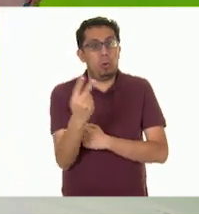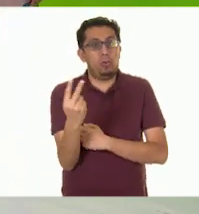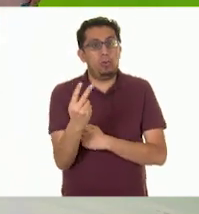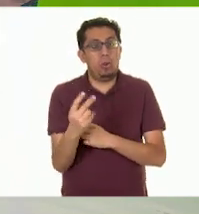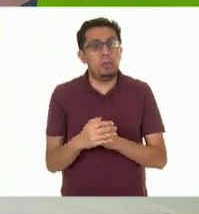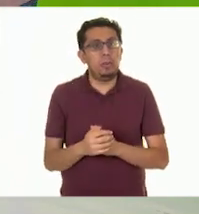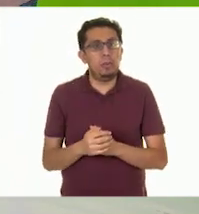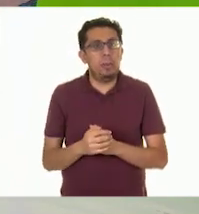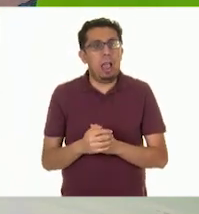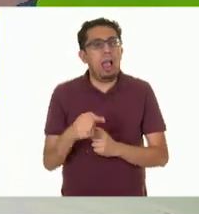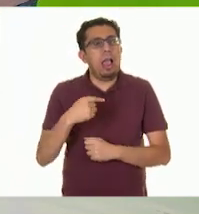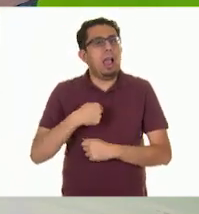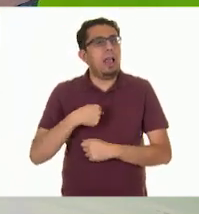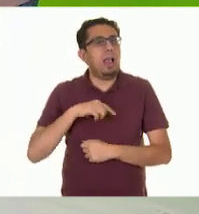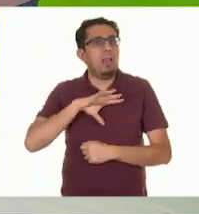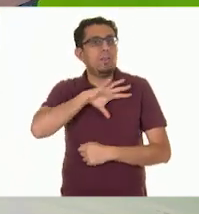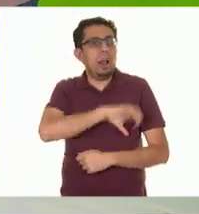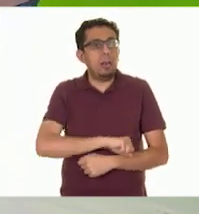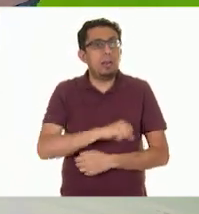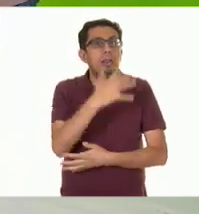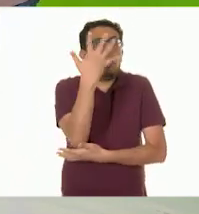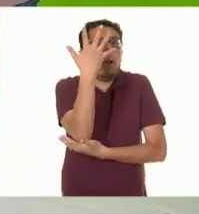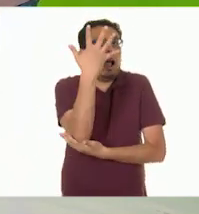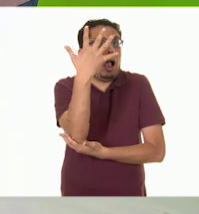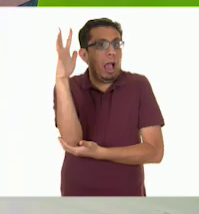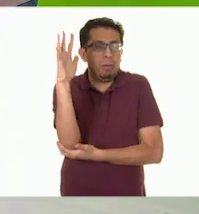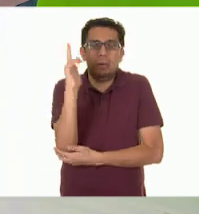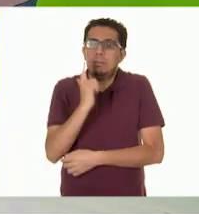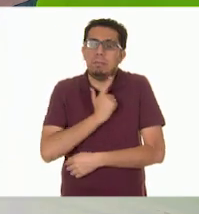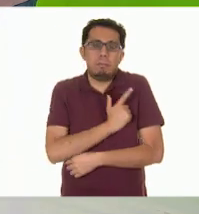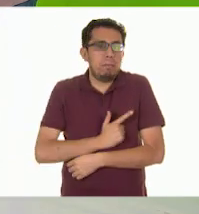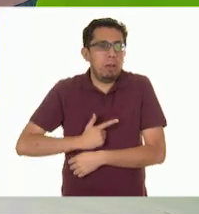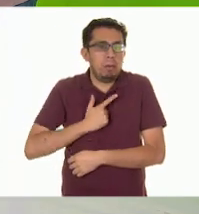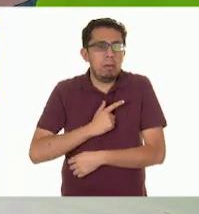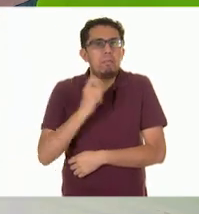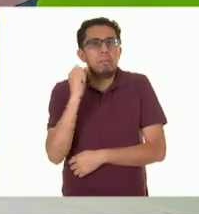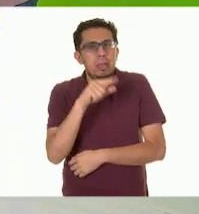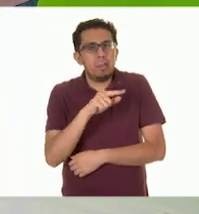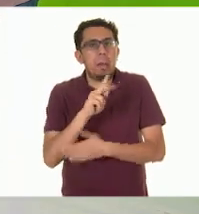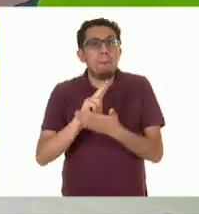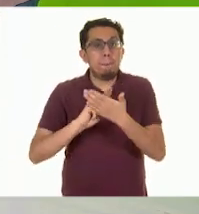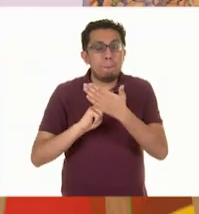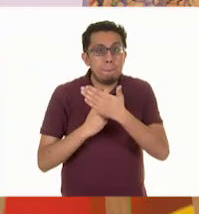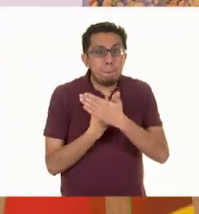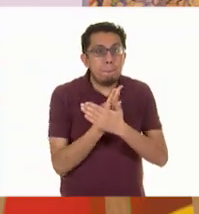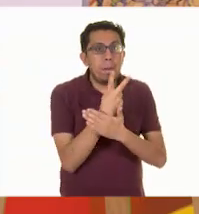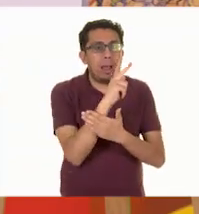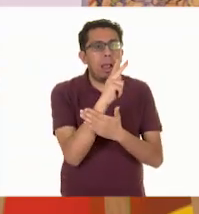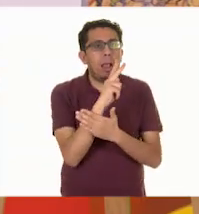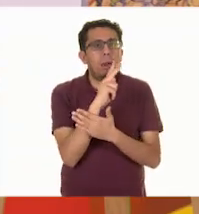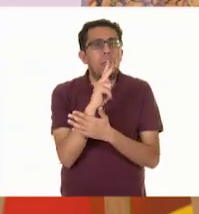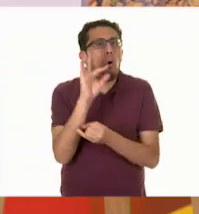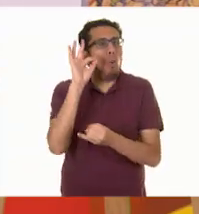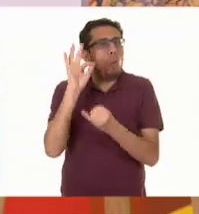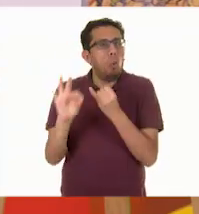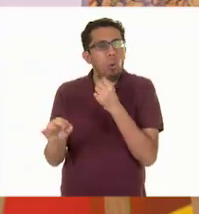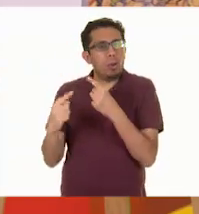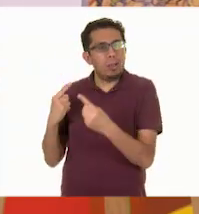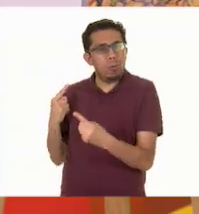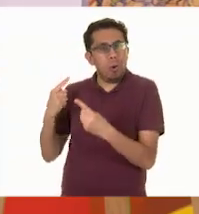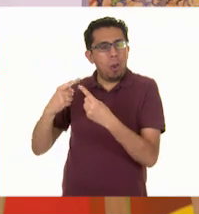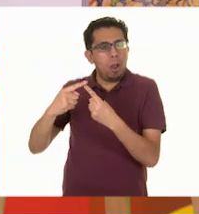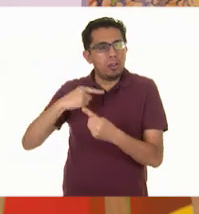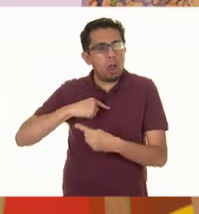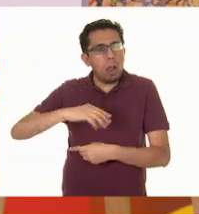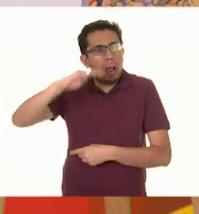¿Sabes? Es que a mí me encantan los árboles. Bueno, en realidad me encantan las plantas y últimamente he estado pensando